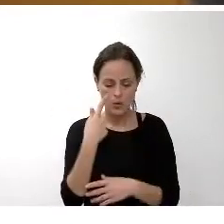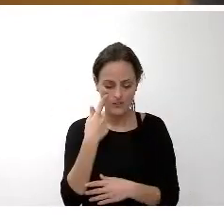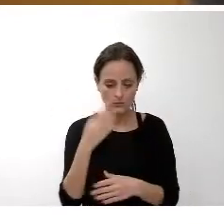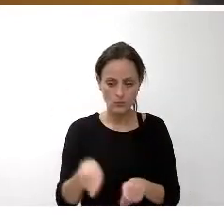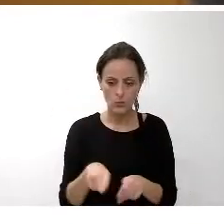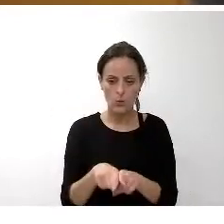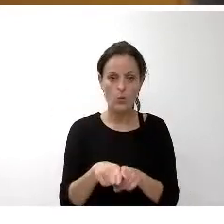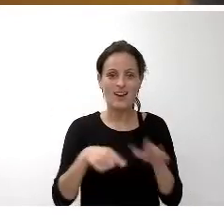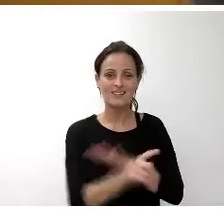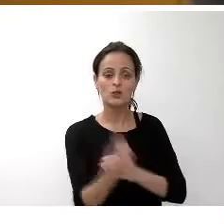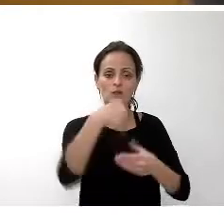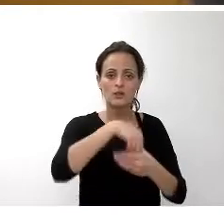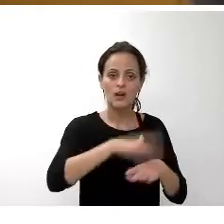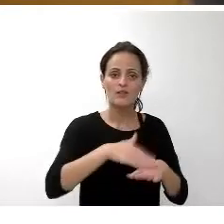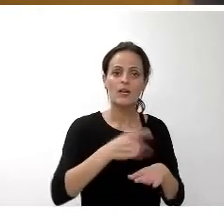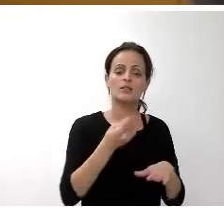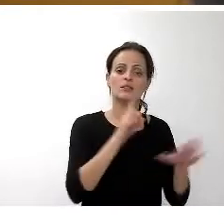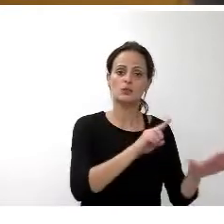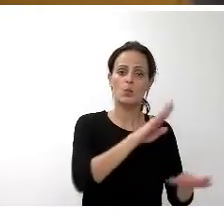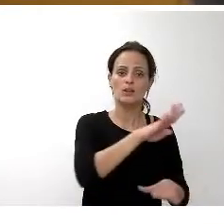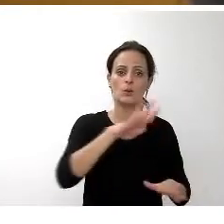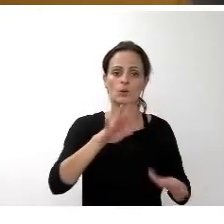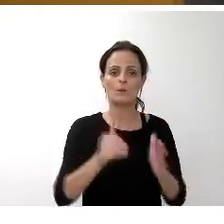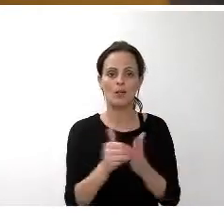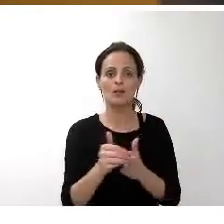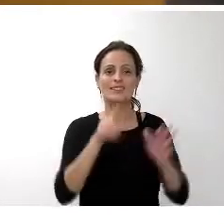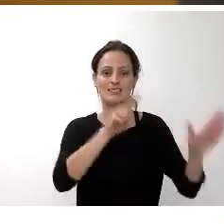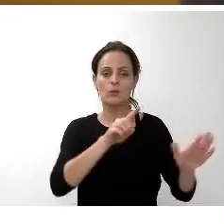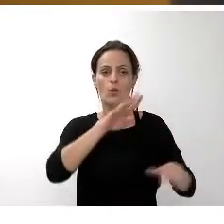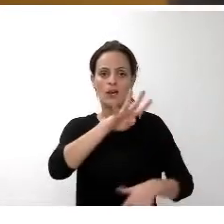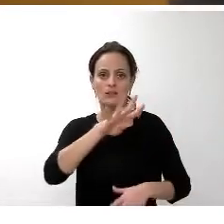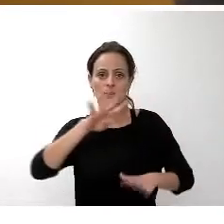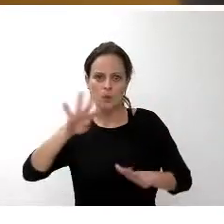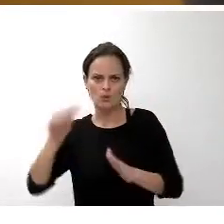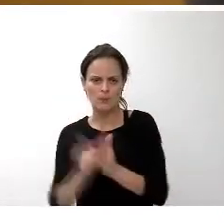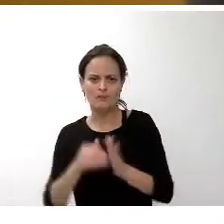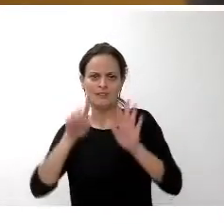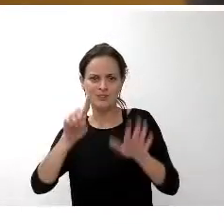de 794.634.363 euros.